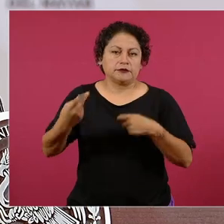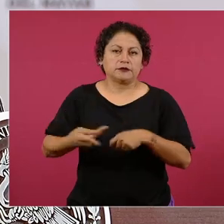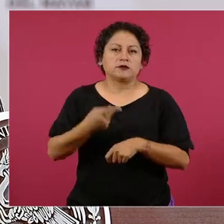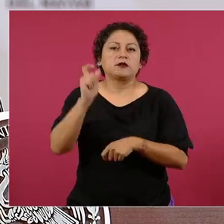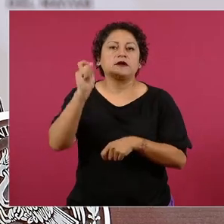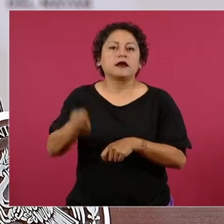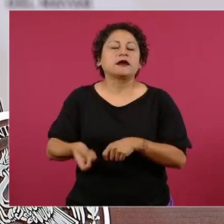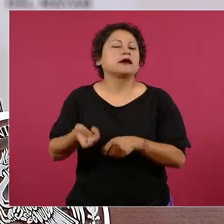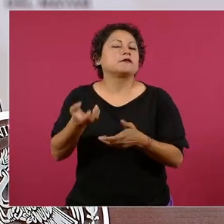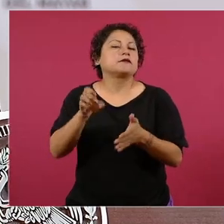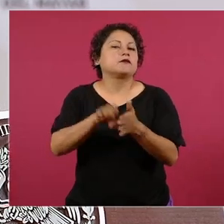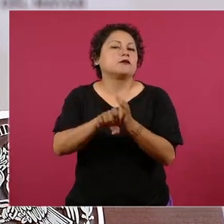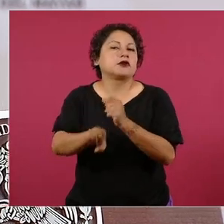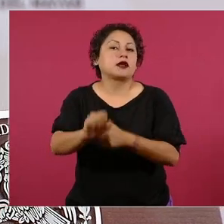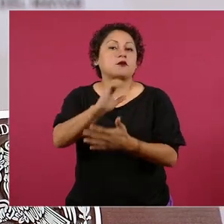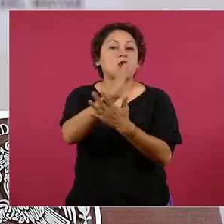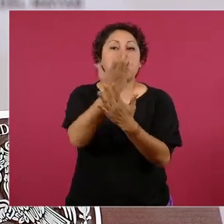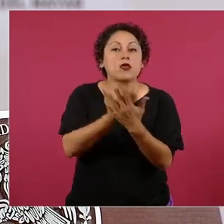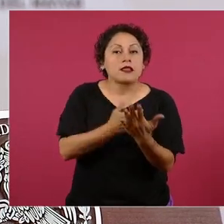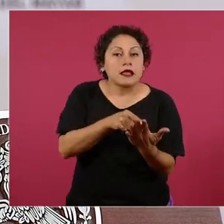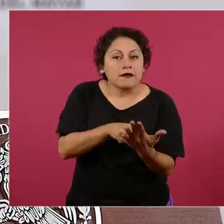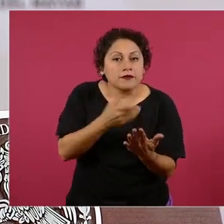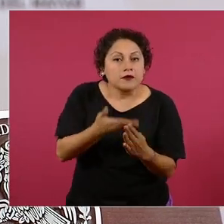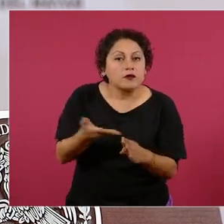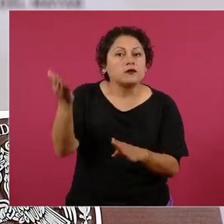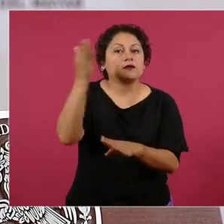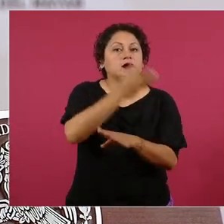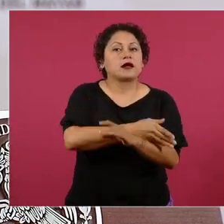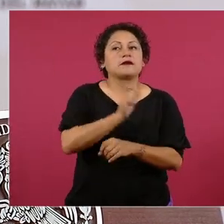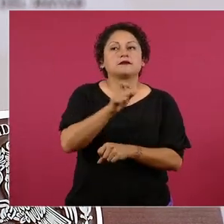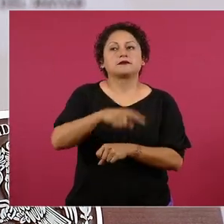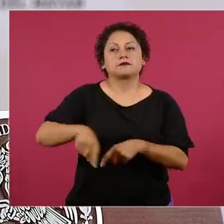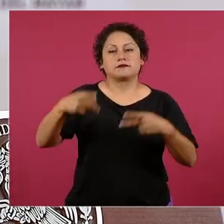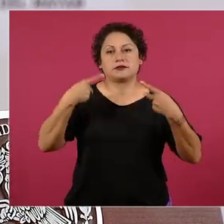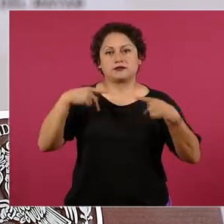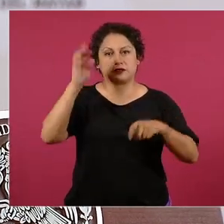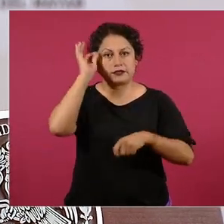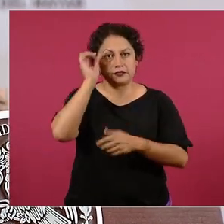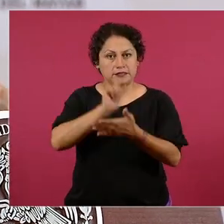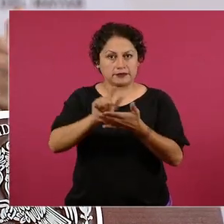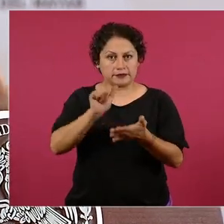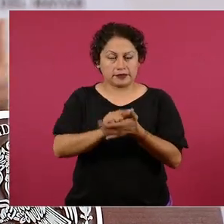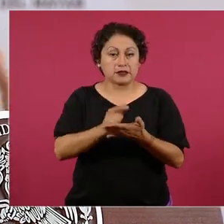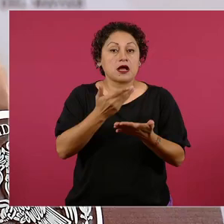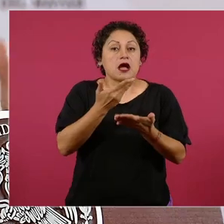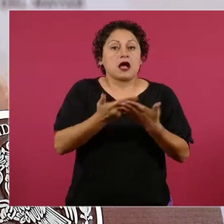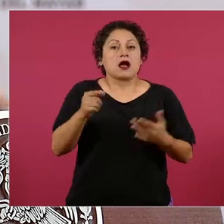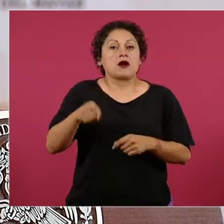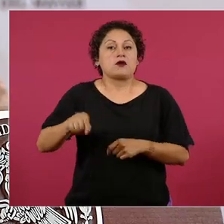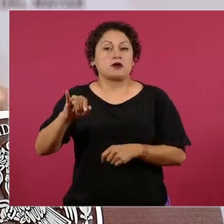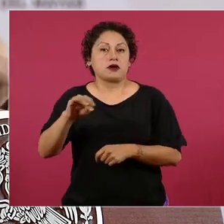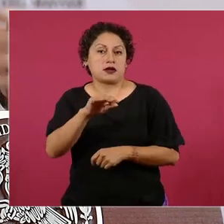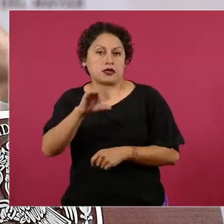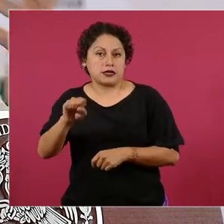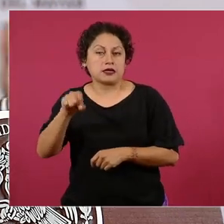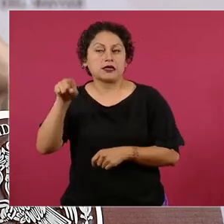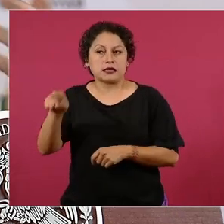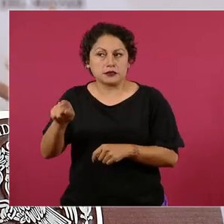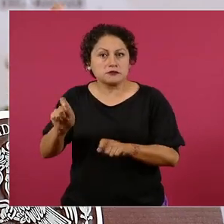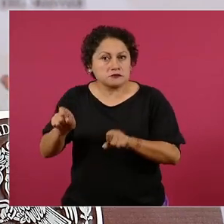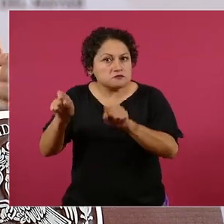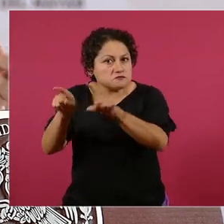contratos, por ejemplo, los de limpieza, se consolidan desde la Administración Pública Federal. Había muchas imprecisiones en la pregunta respecto a